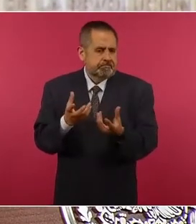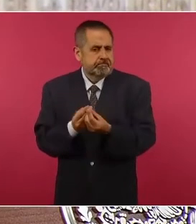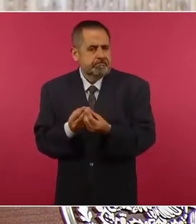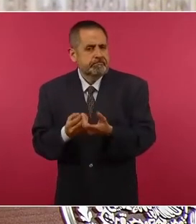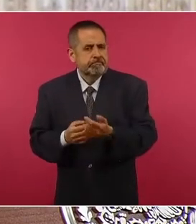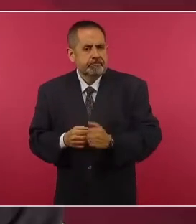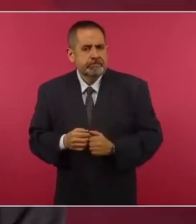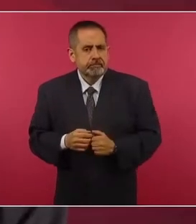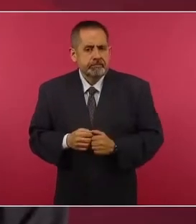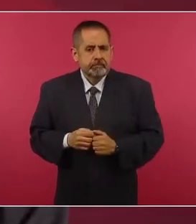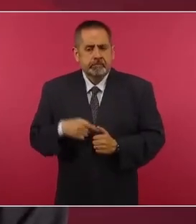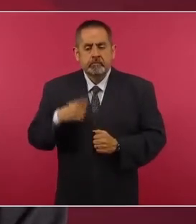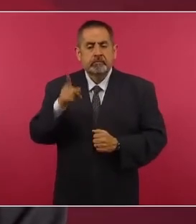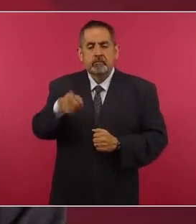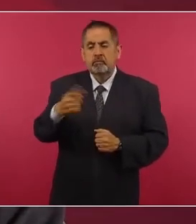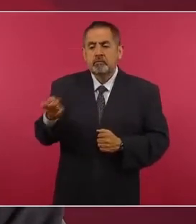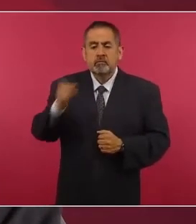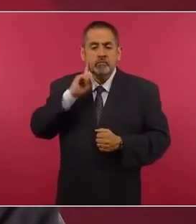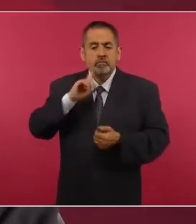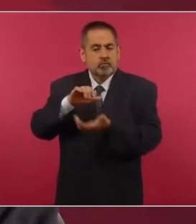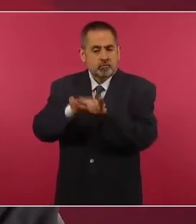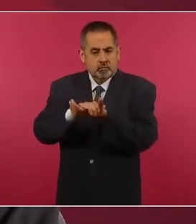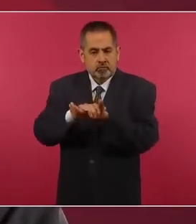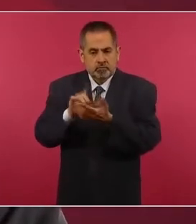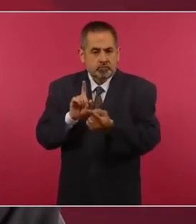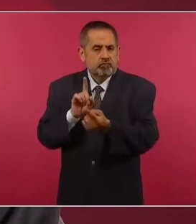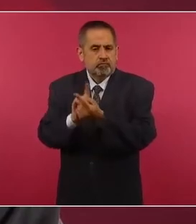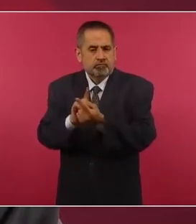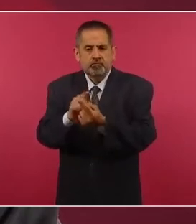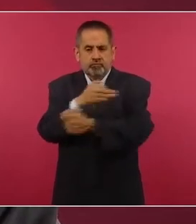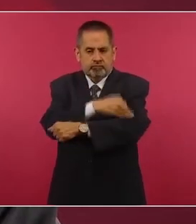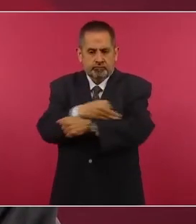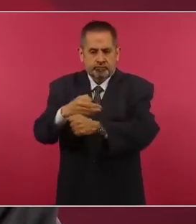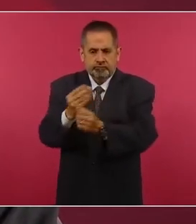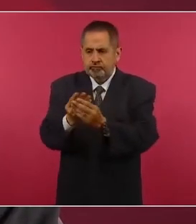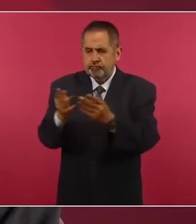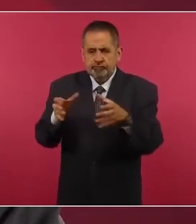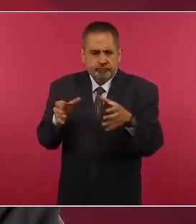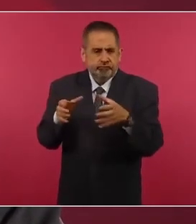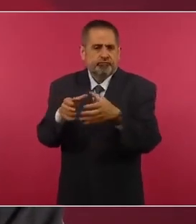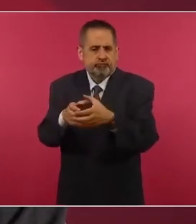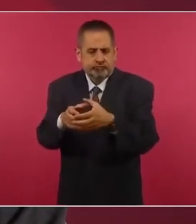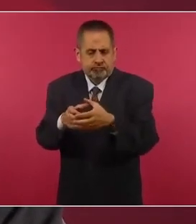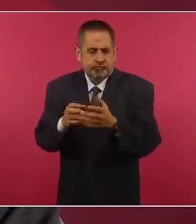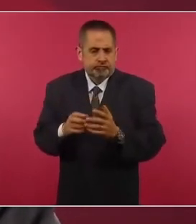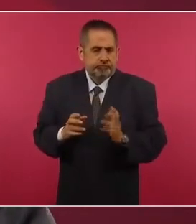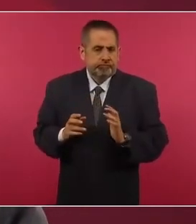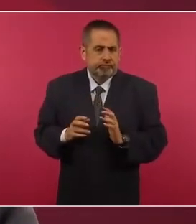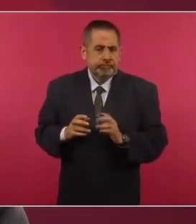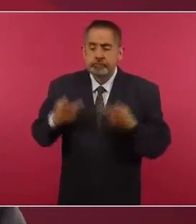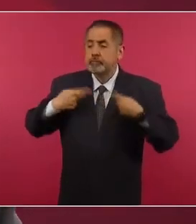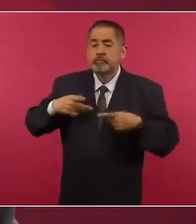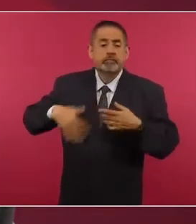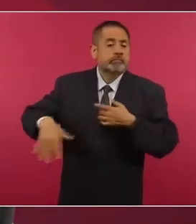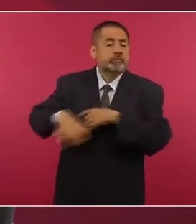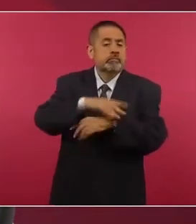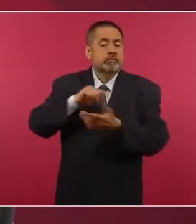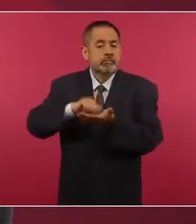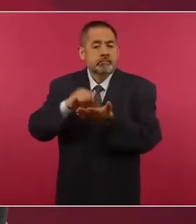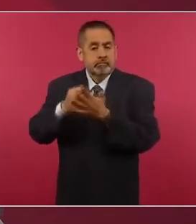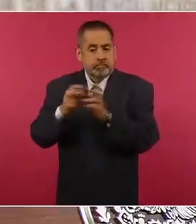y a su esposo y a su su familia, porque la gente de Tamaulipas